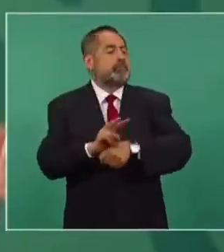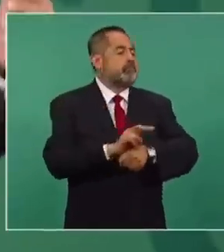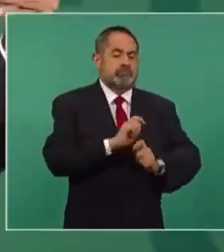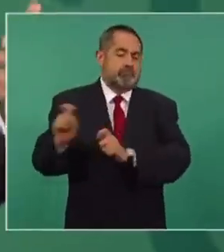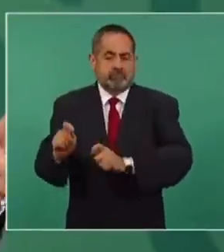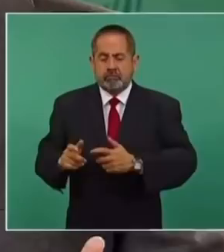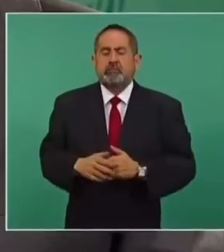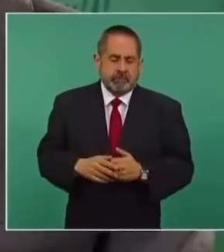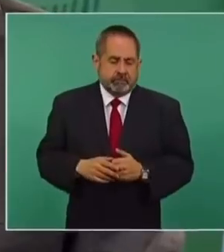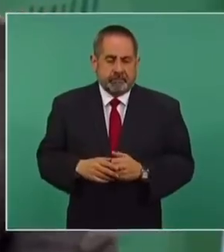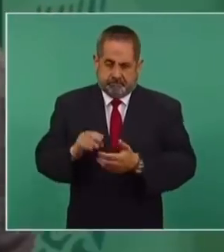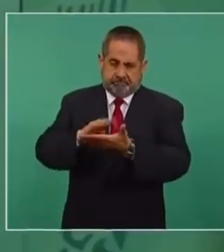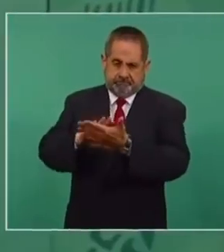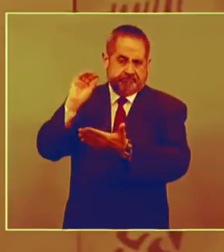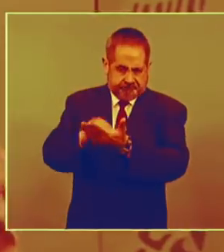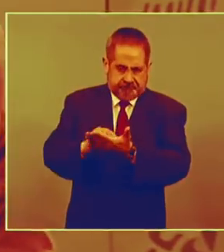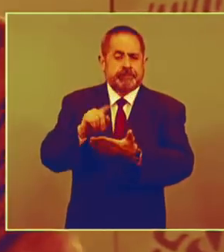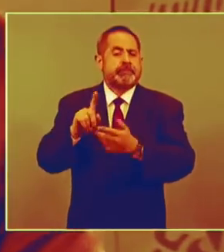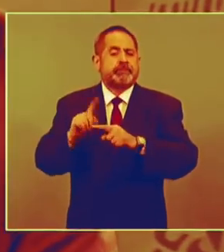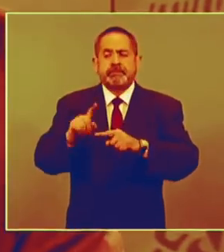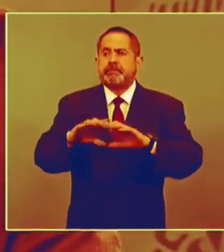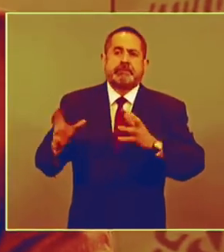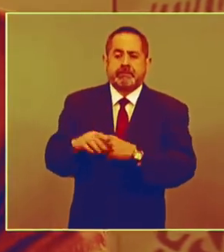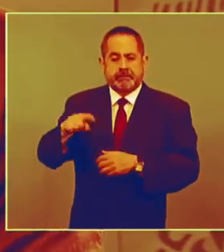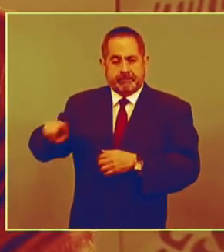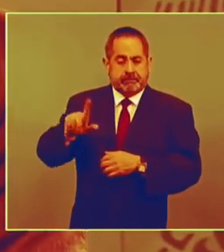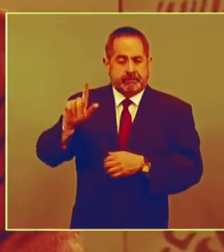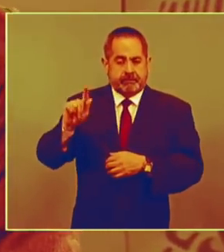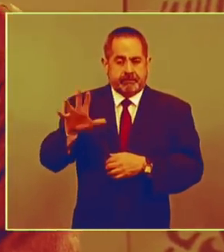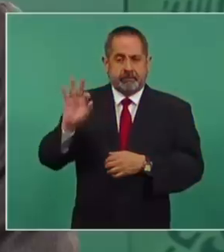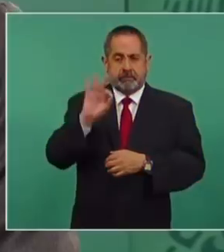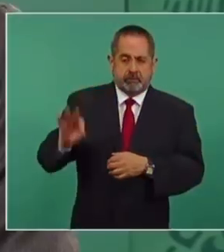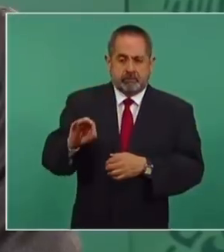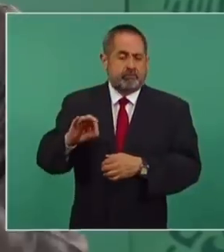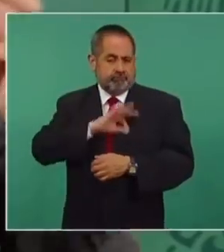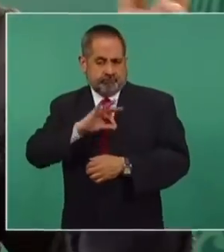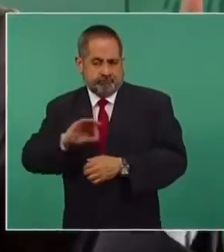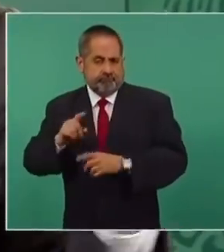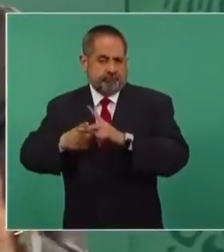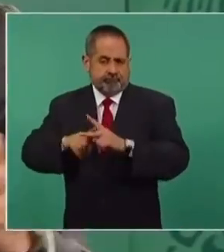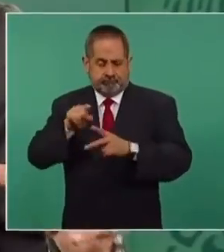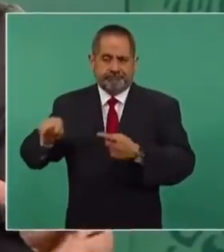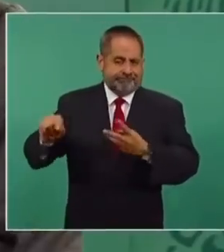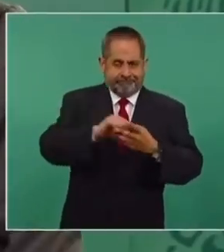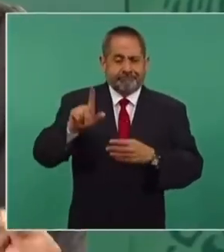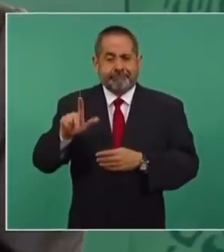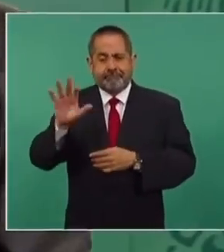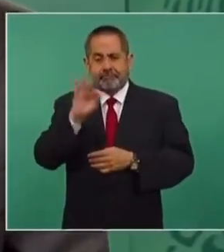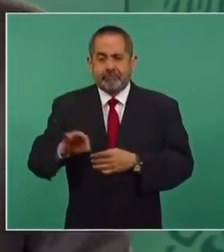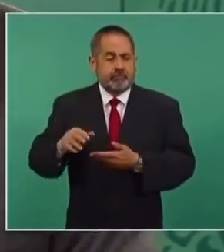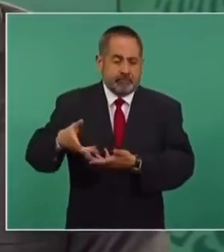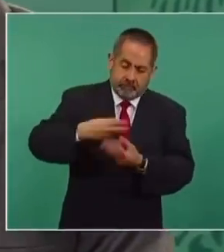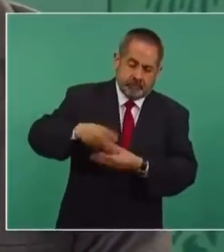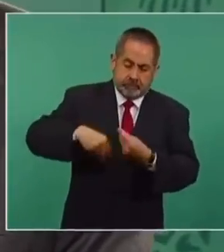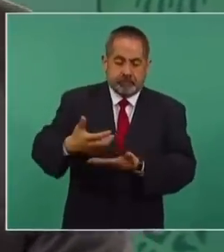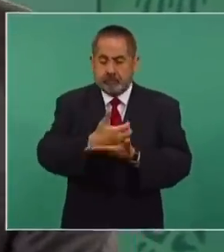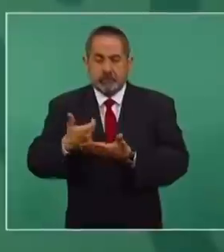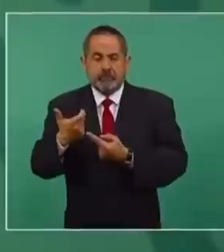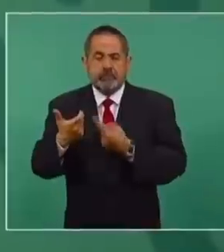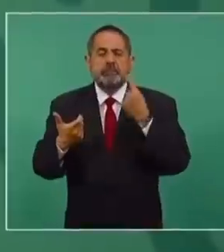Se va a establecer que el 75 por ciento de las utilidades de todos estos complejos va a ser para el pago